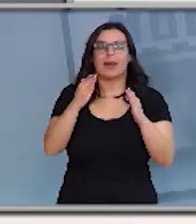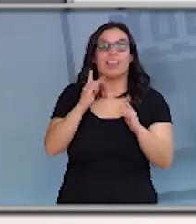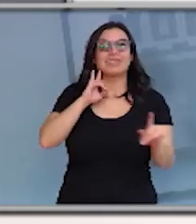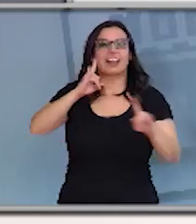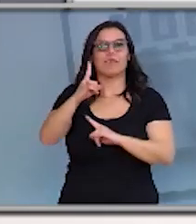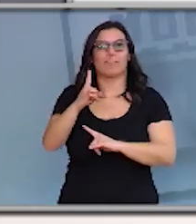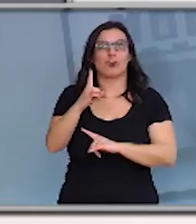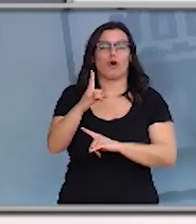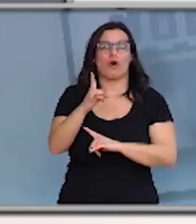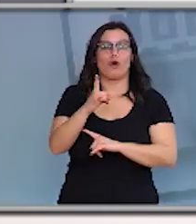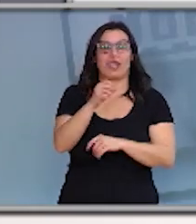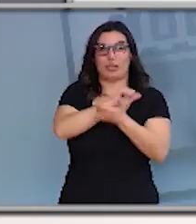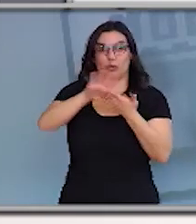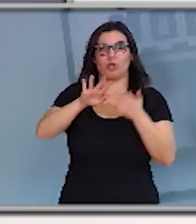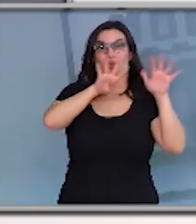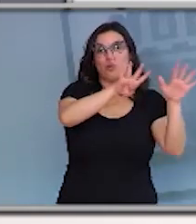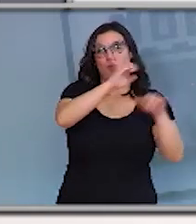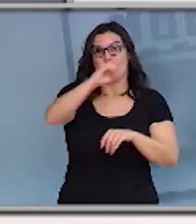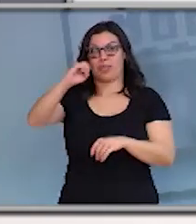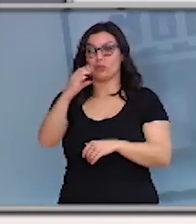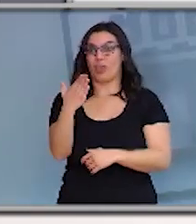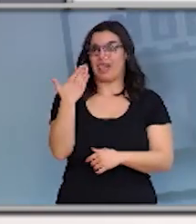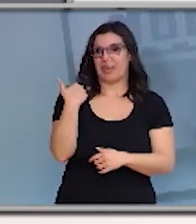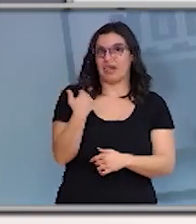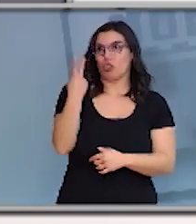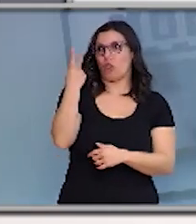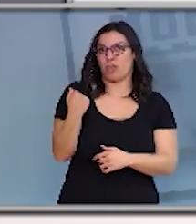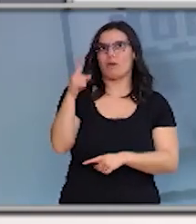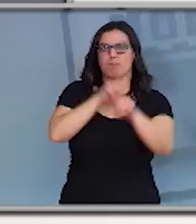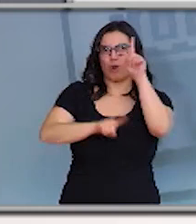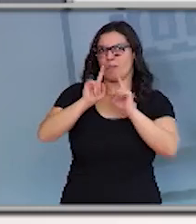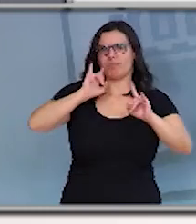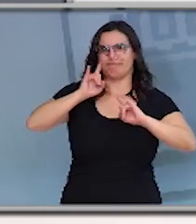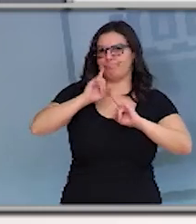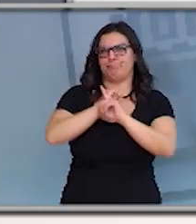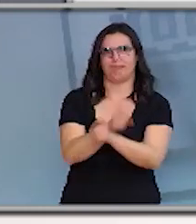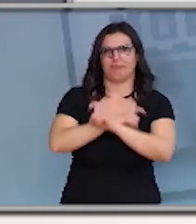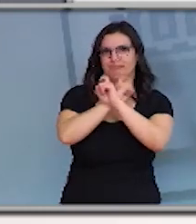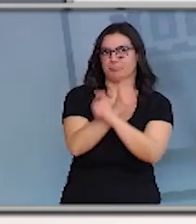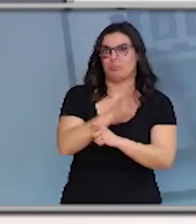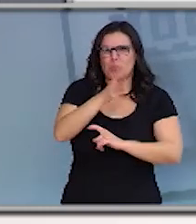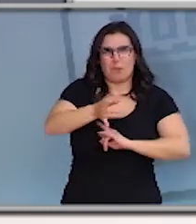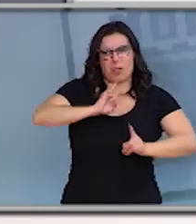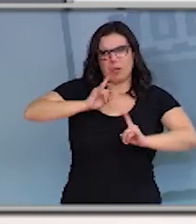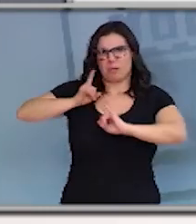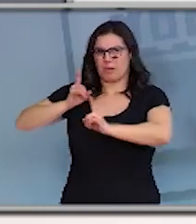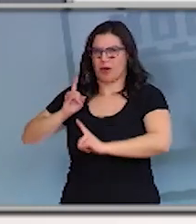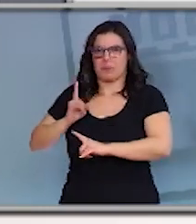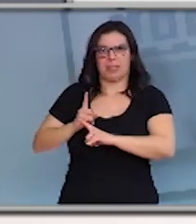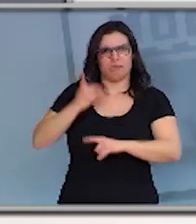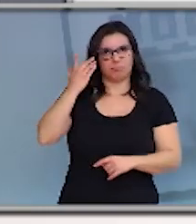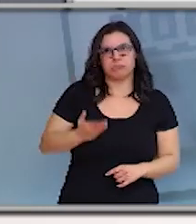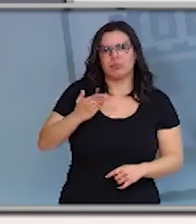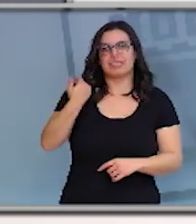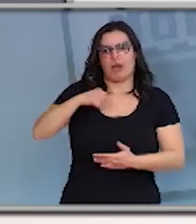900 ayer y antes de ayer está teniendo problemas porque hemos tenido un número de llamadas importantísimas, se está